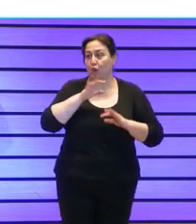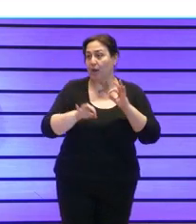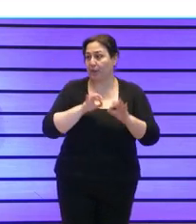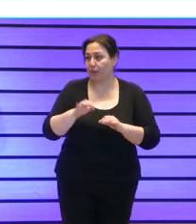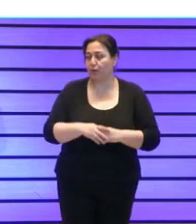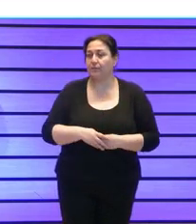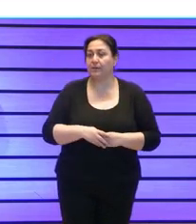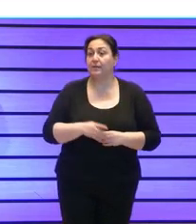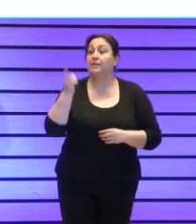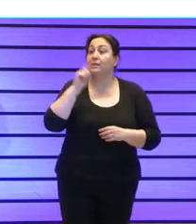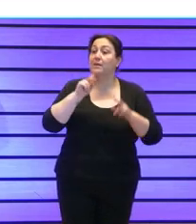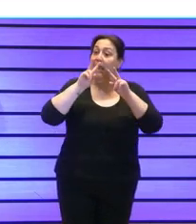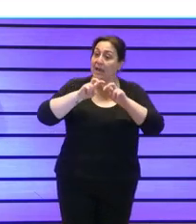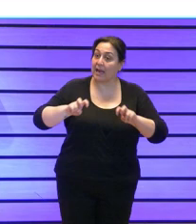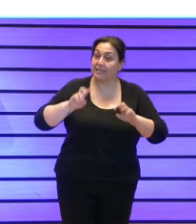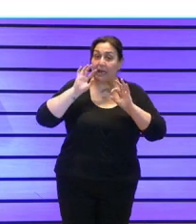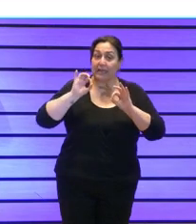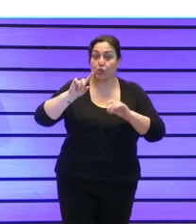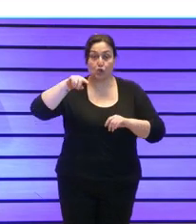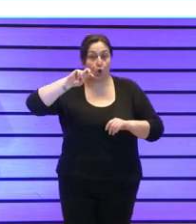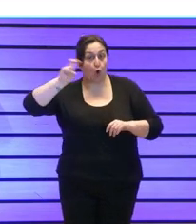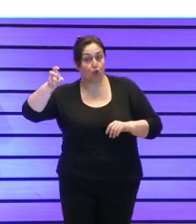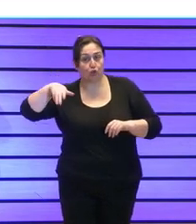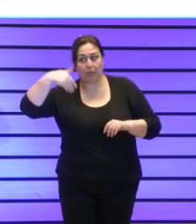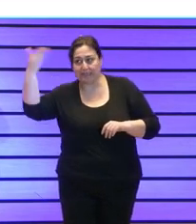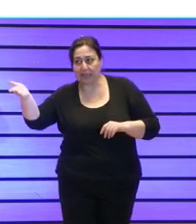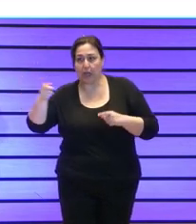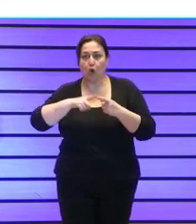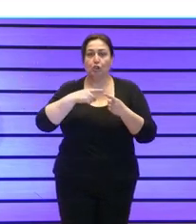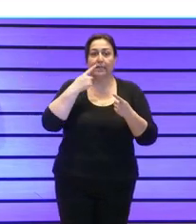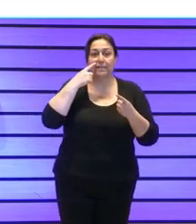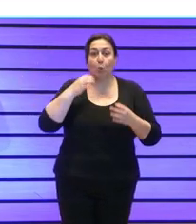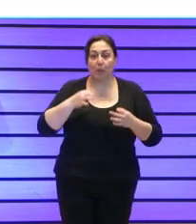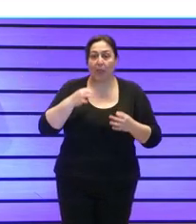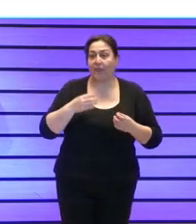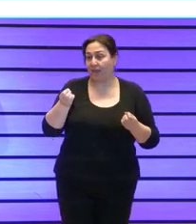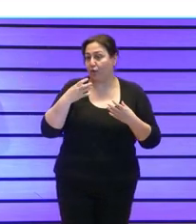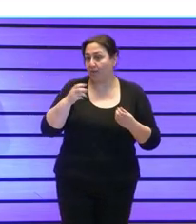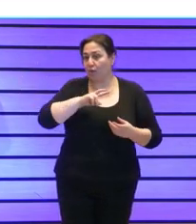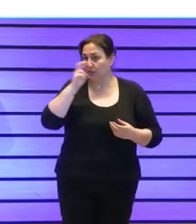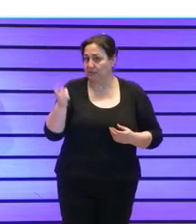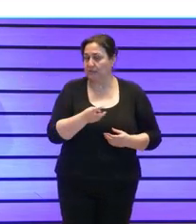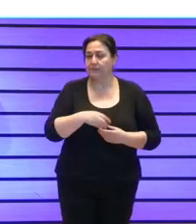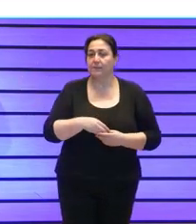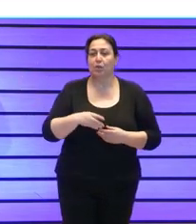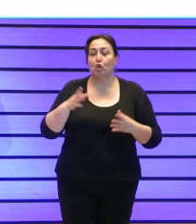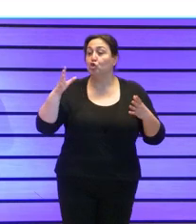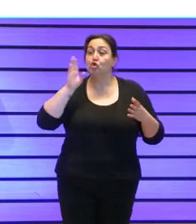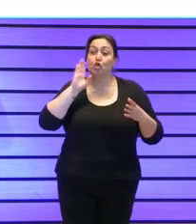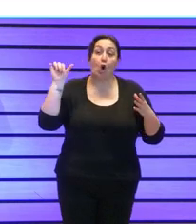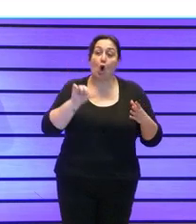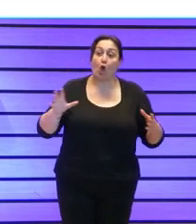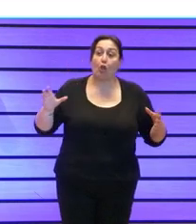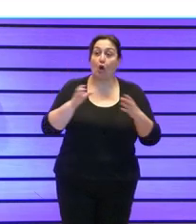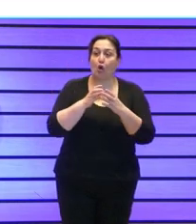además hacer el análisis de otros riesgos como riesgos externos riesgos de seguridad de la información etcétera con todo esto ya